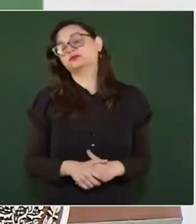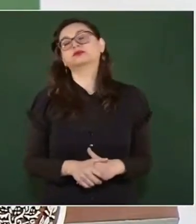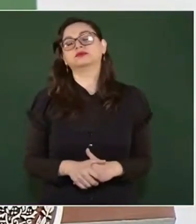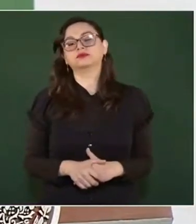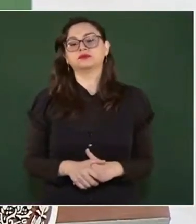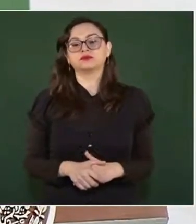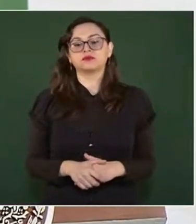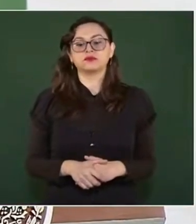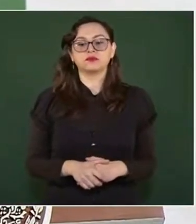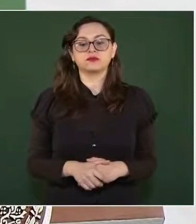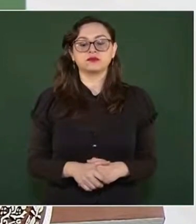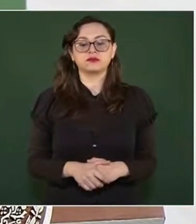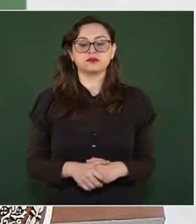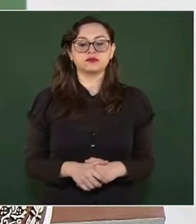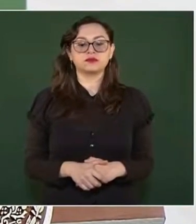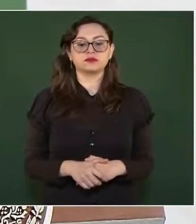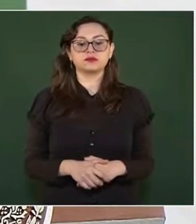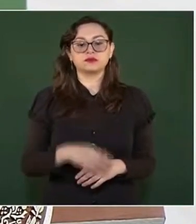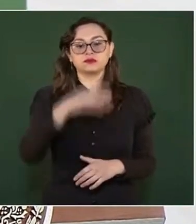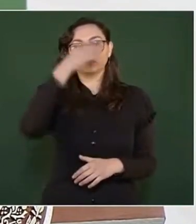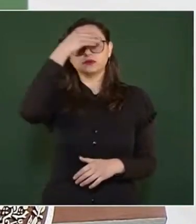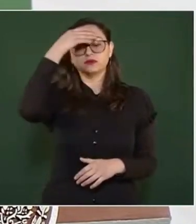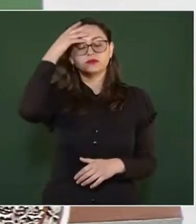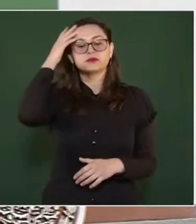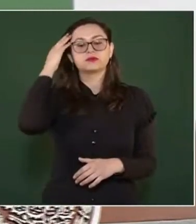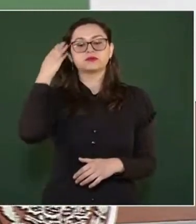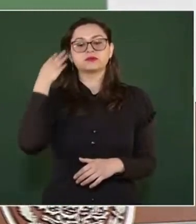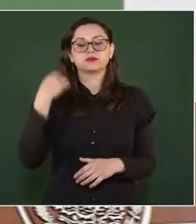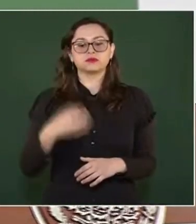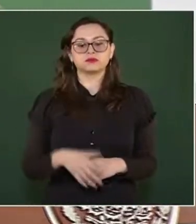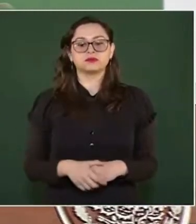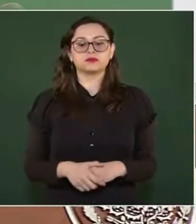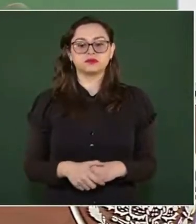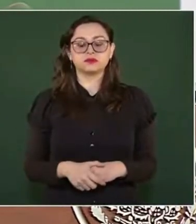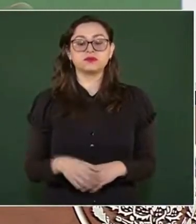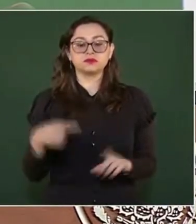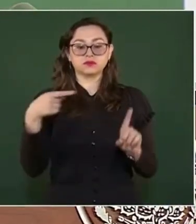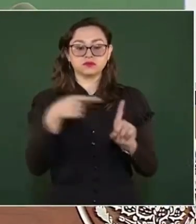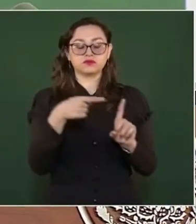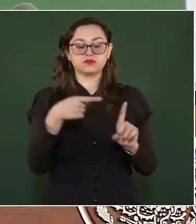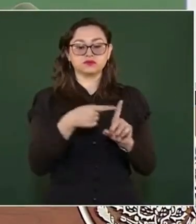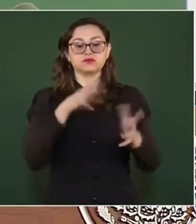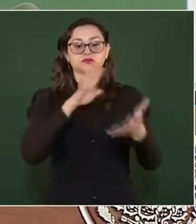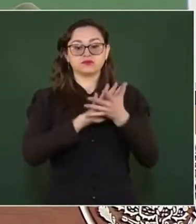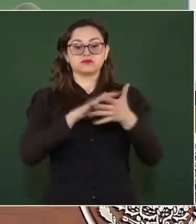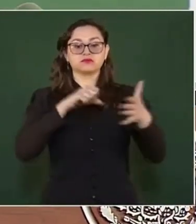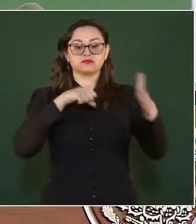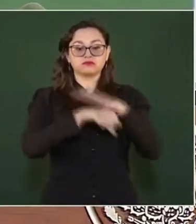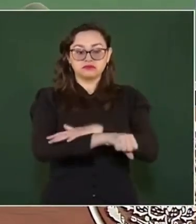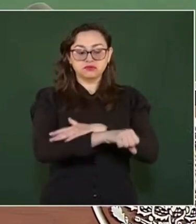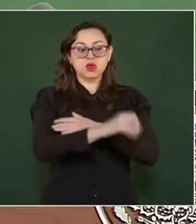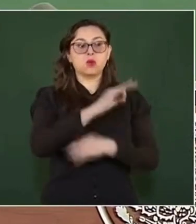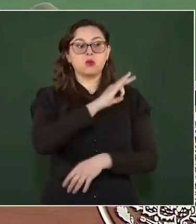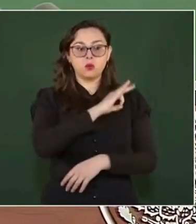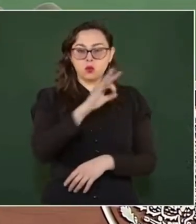en que tenía todavía tiempo de concurrir, lo pudo haber hecho a través de sus abogados. Sus abogados y ellos